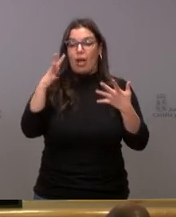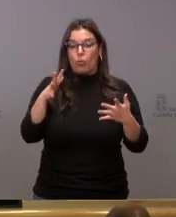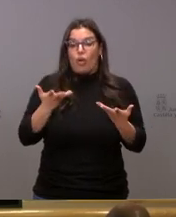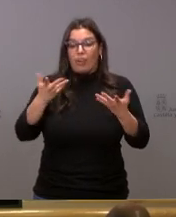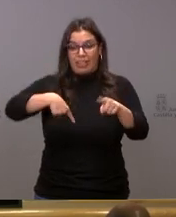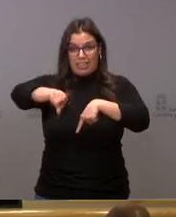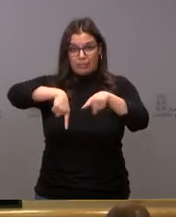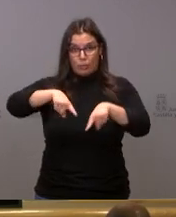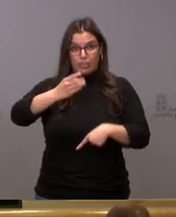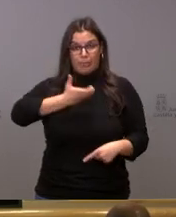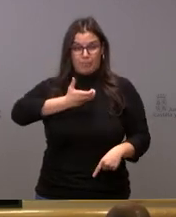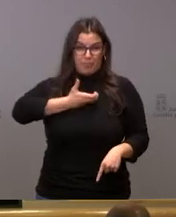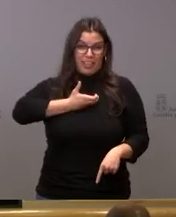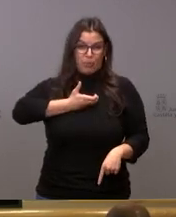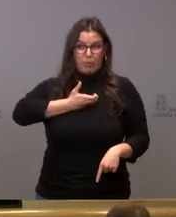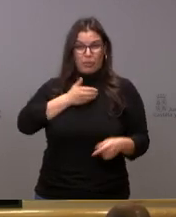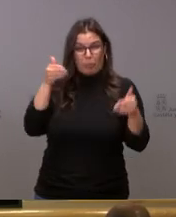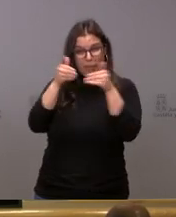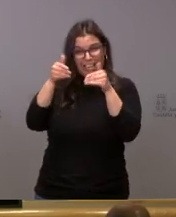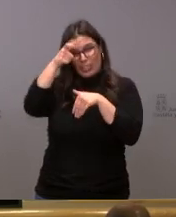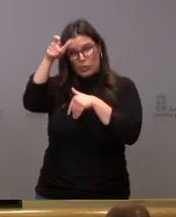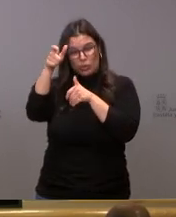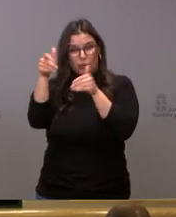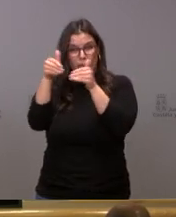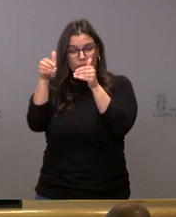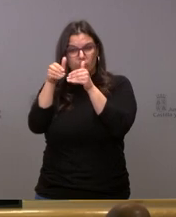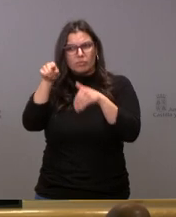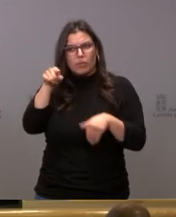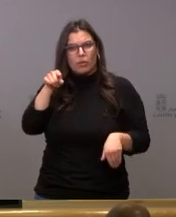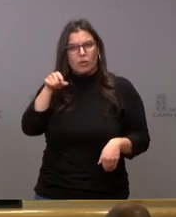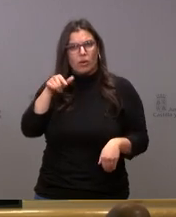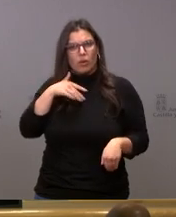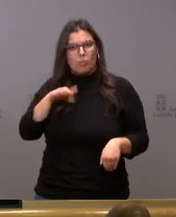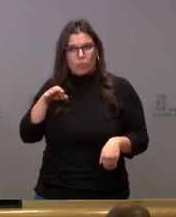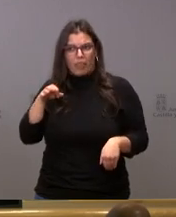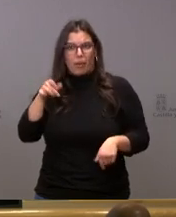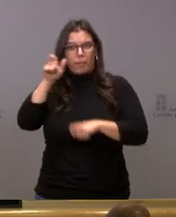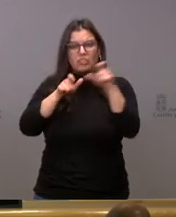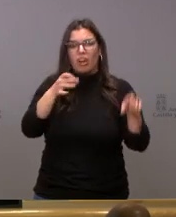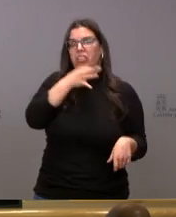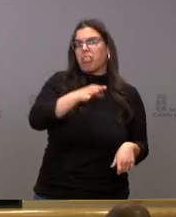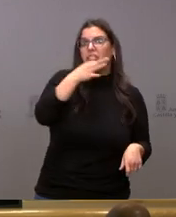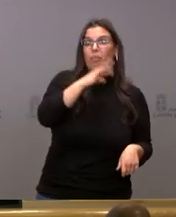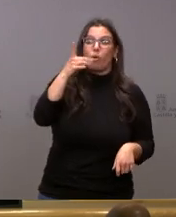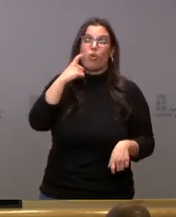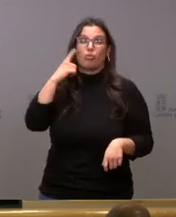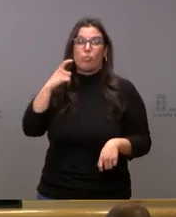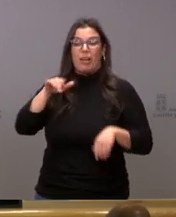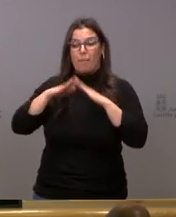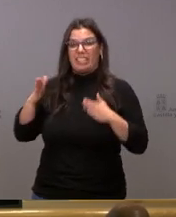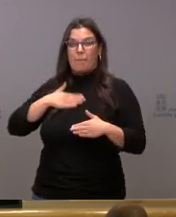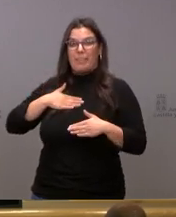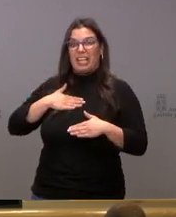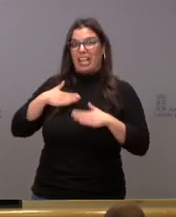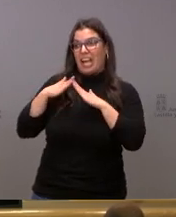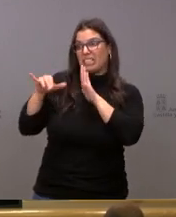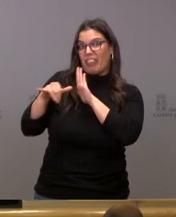las entidades locales, pues no sé hasta qué punto puede suponer que vaya menos gente a votar porque están acostumbrados a votar en su localidad, no les